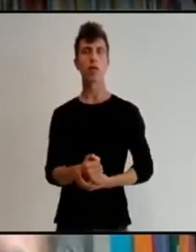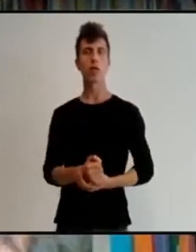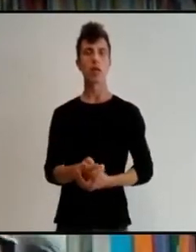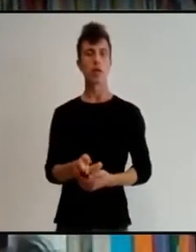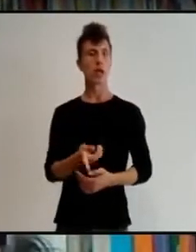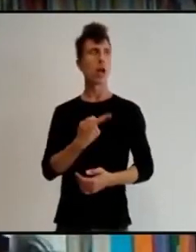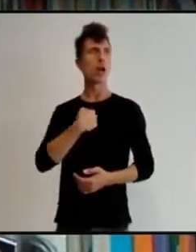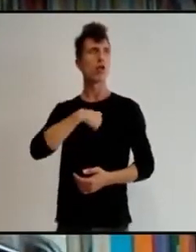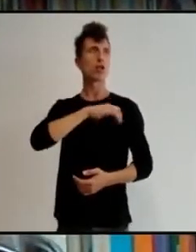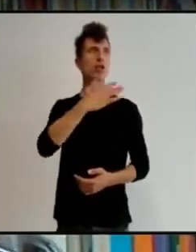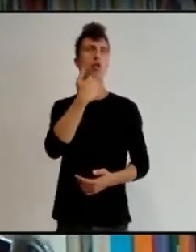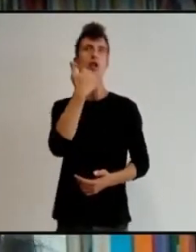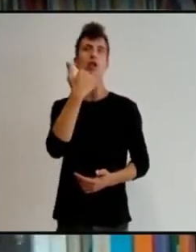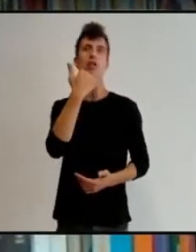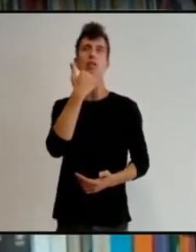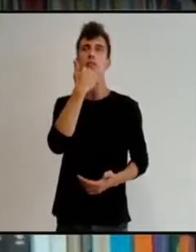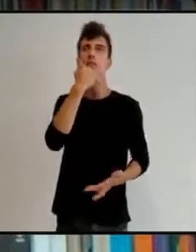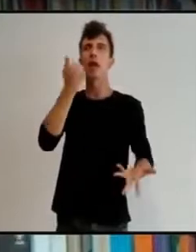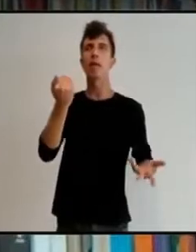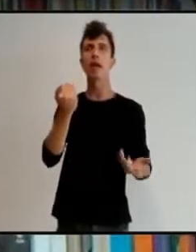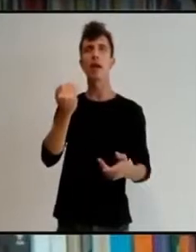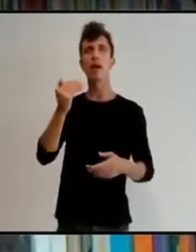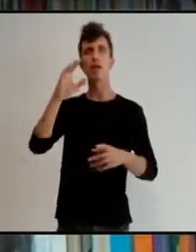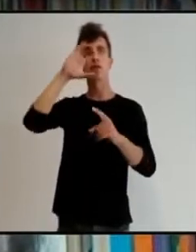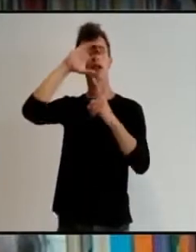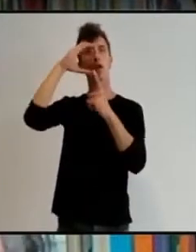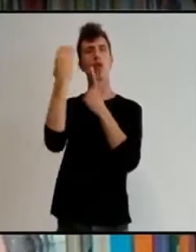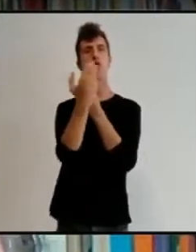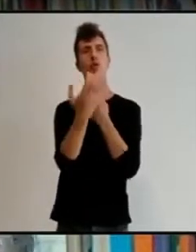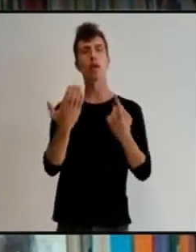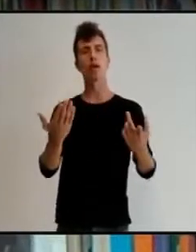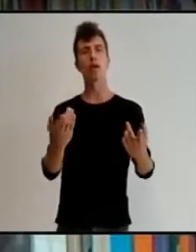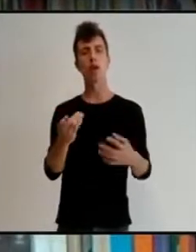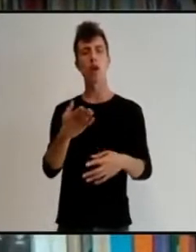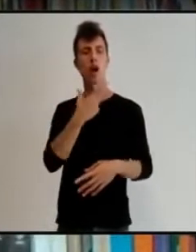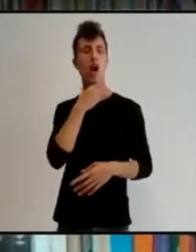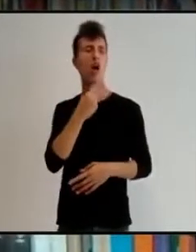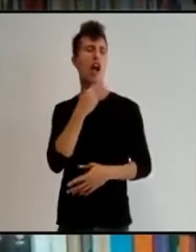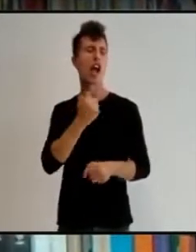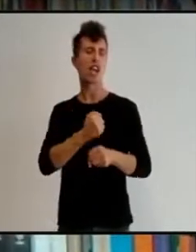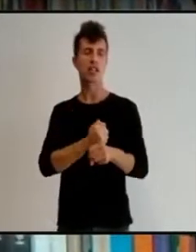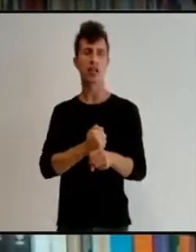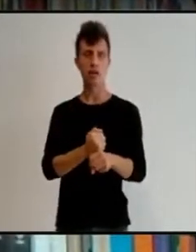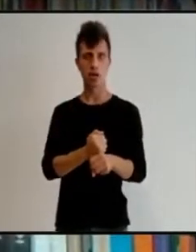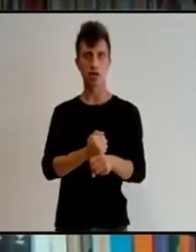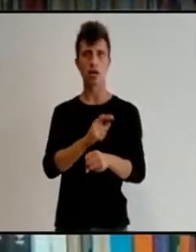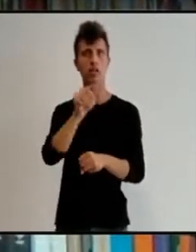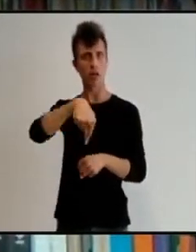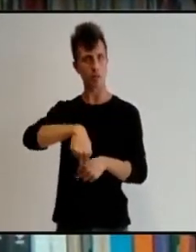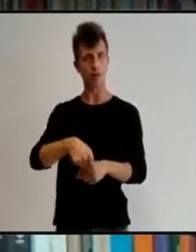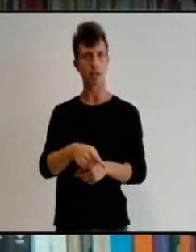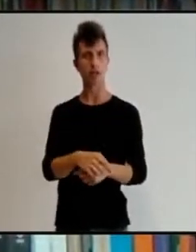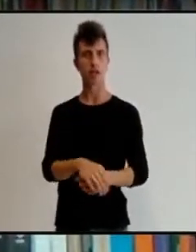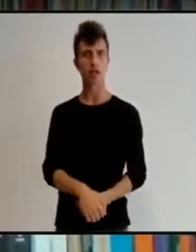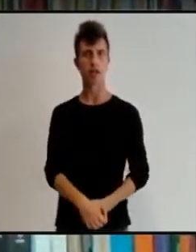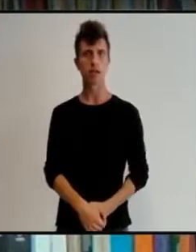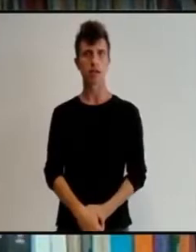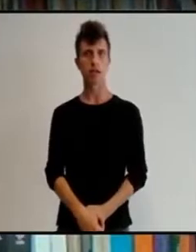empeño, nuestras ganas de trabajar. Entonces, yo creo que el